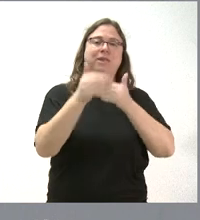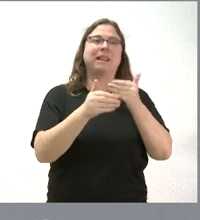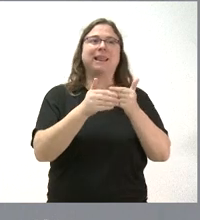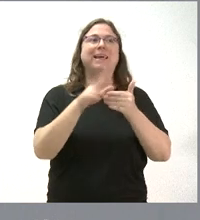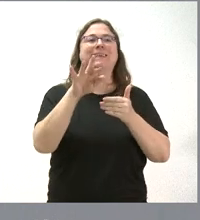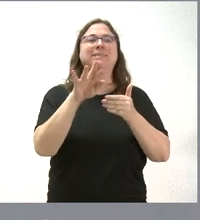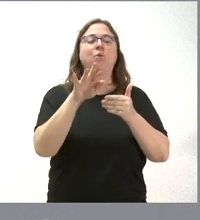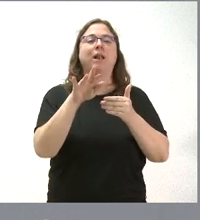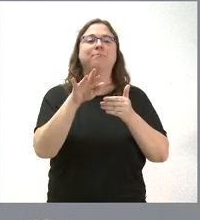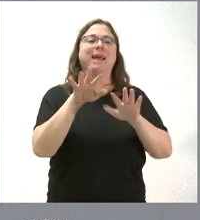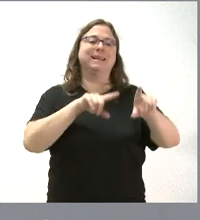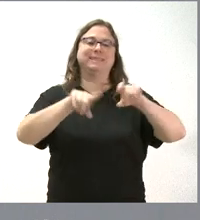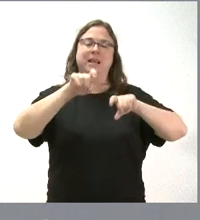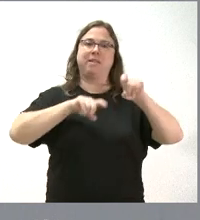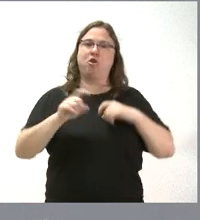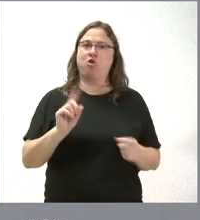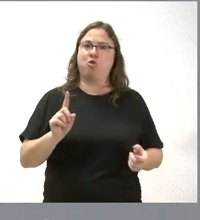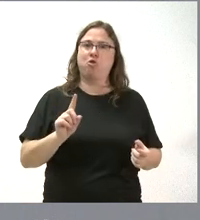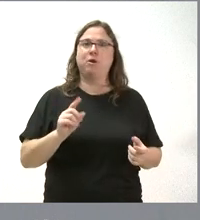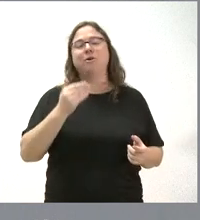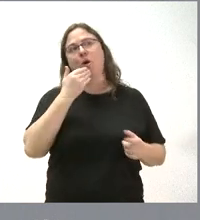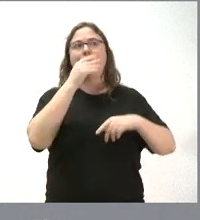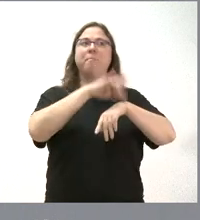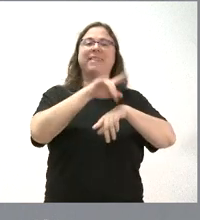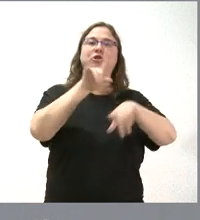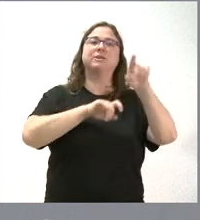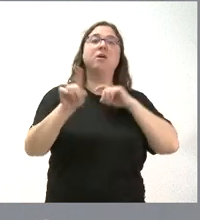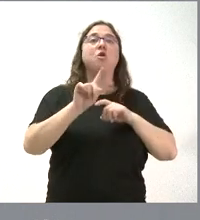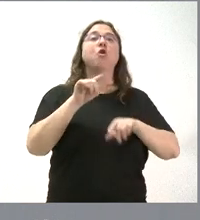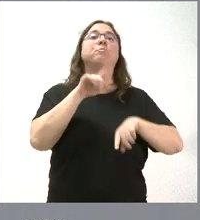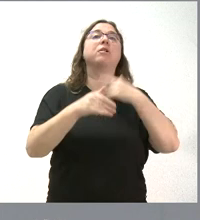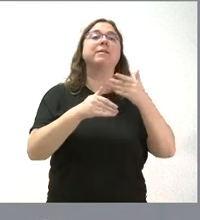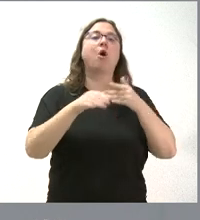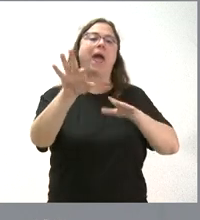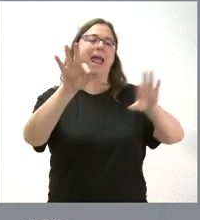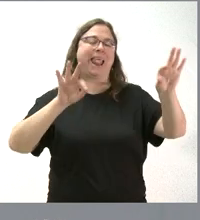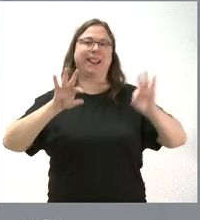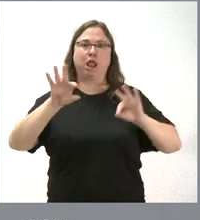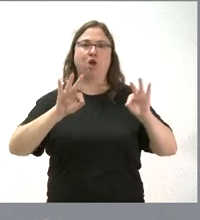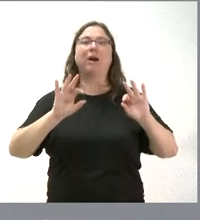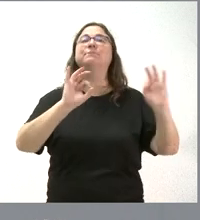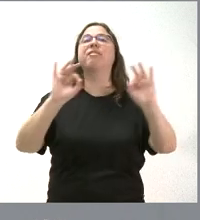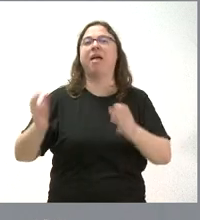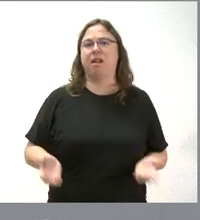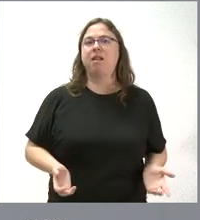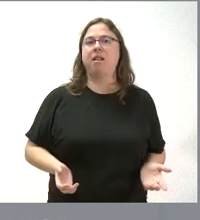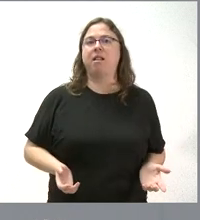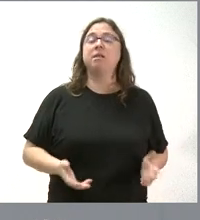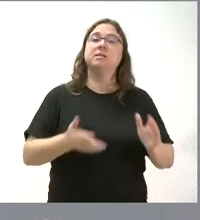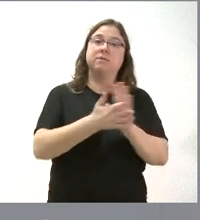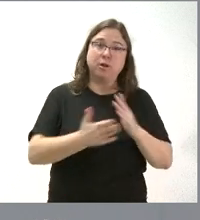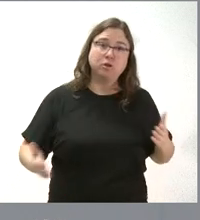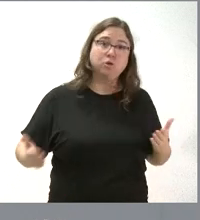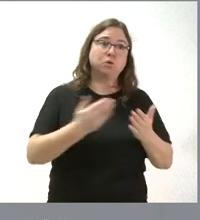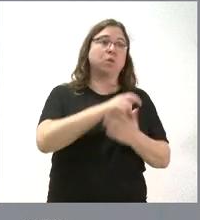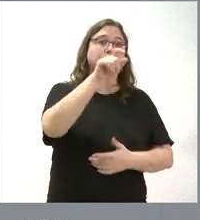selección de médicos, sino un procedimiento de elección de especialidades. Y, por tanto, que todo aquel